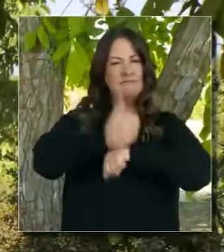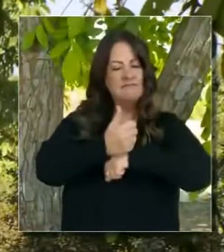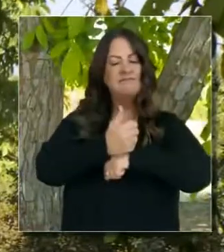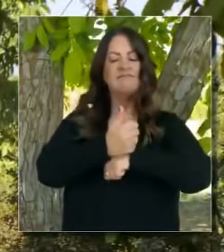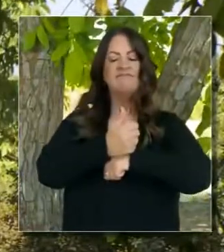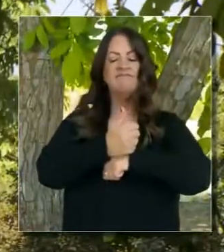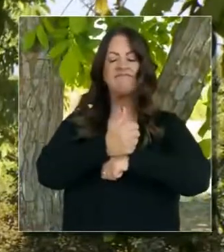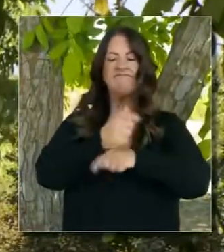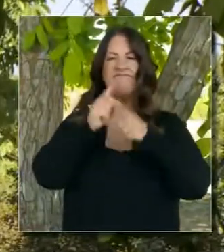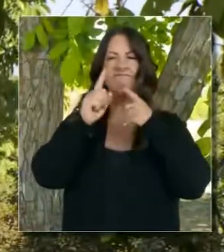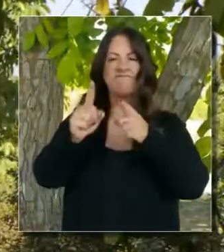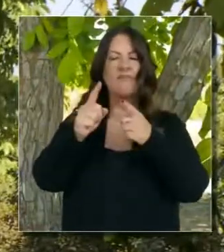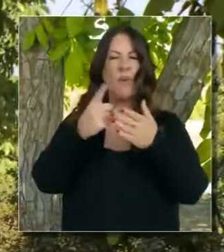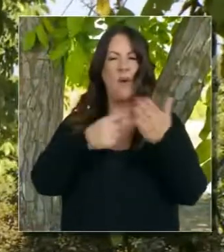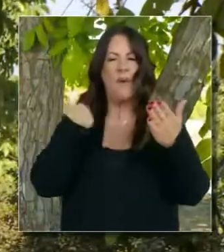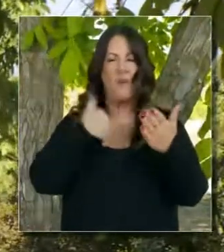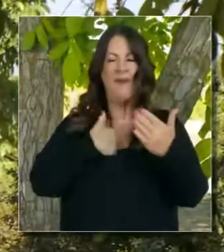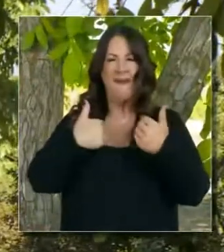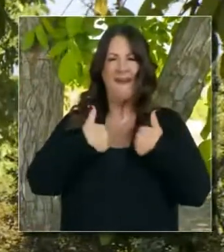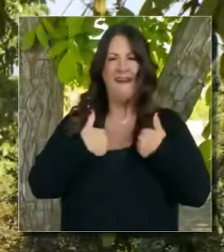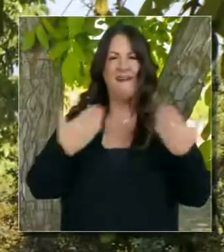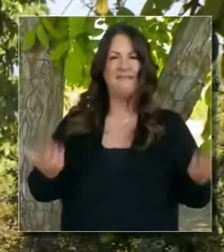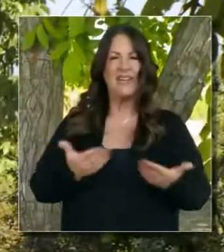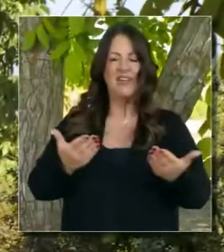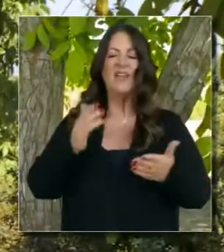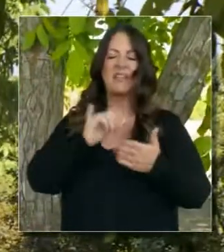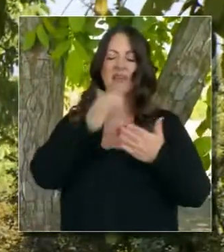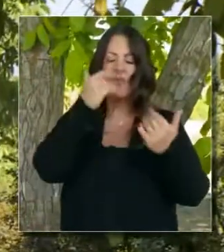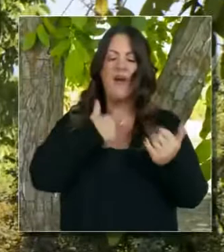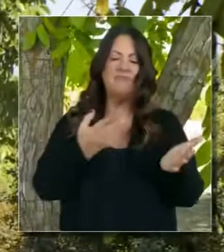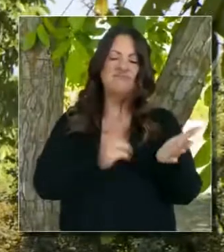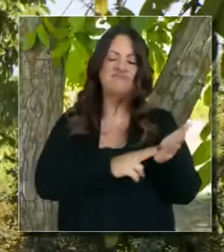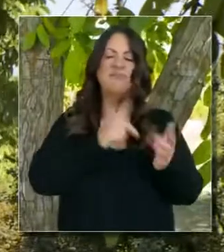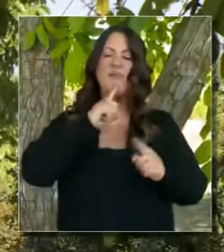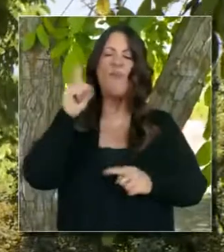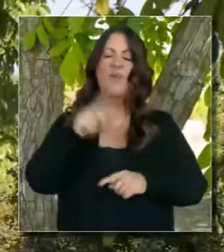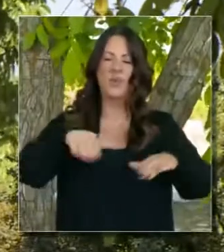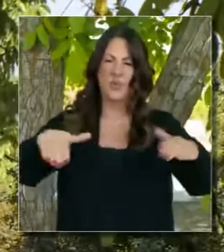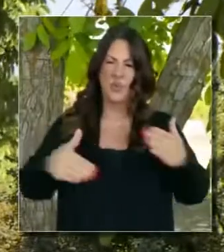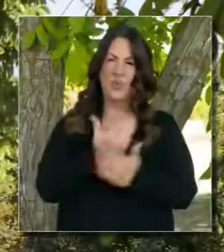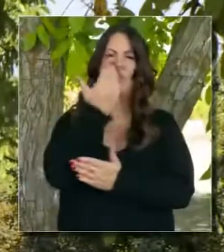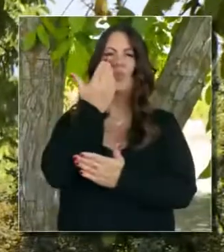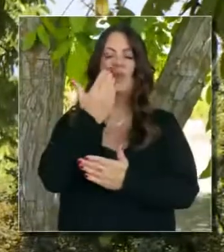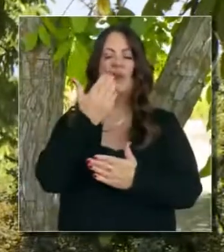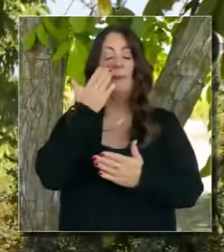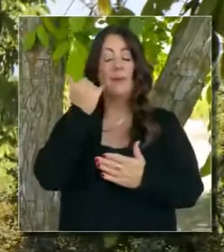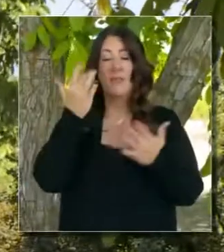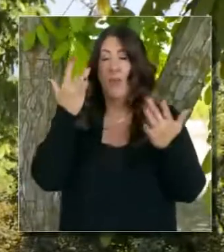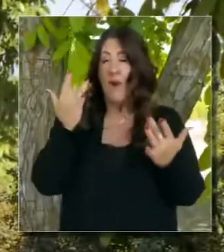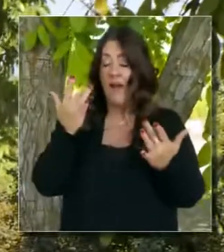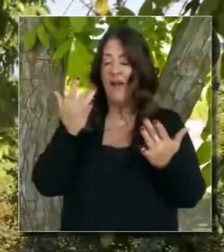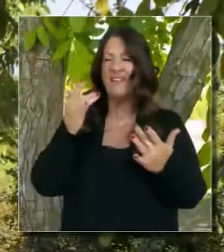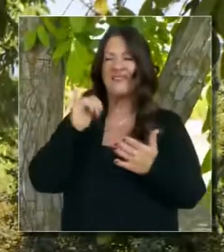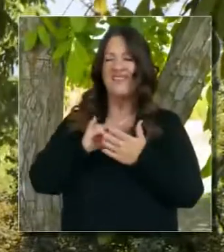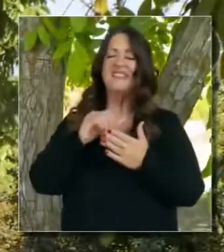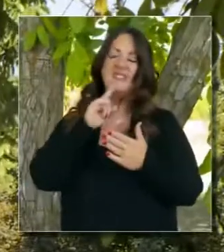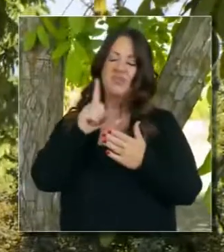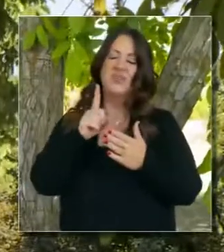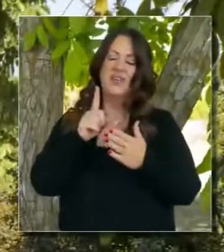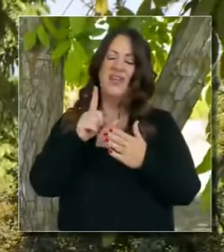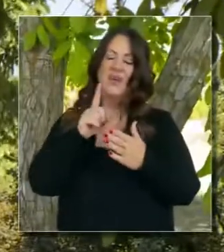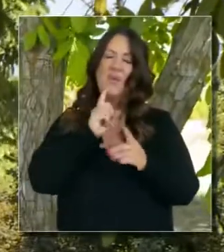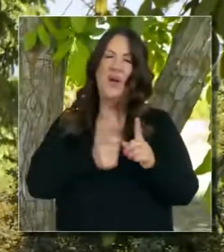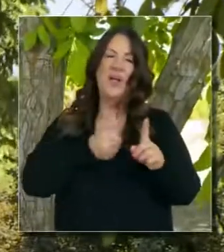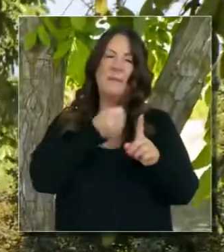sostenible, no situacional. Es lo que traemos a esta orden ejecutiva. Esta orden es una parte